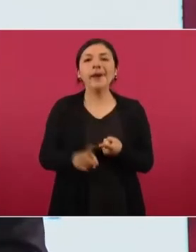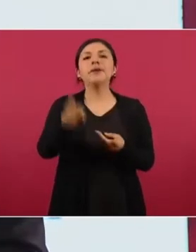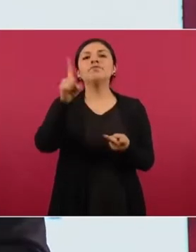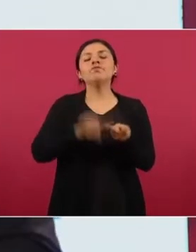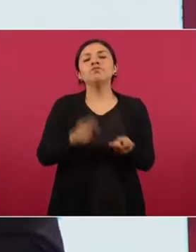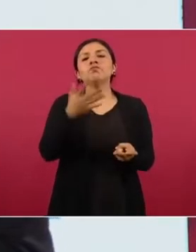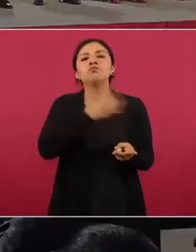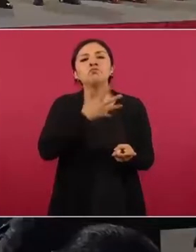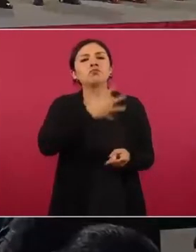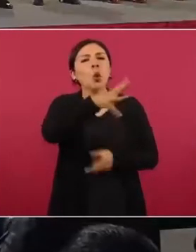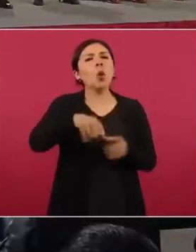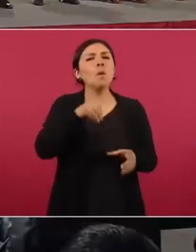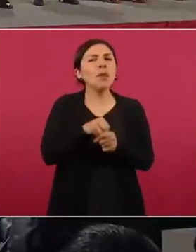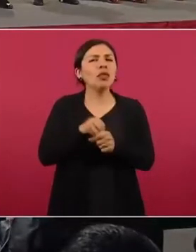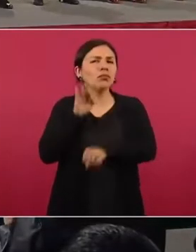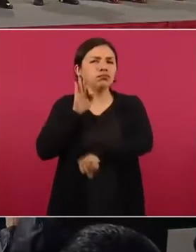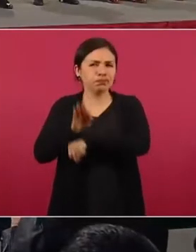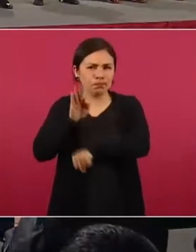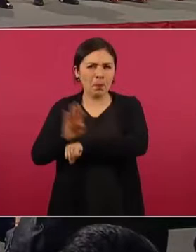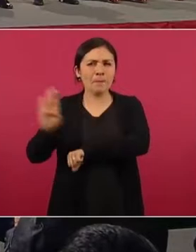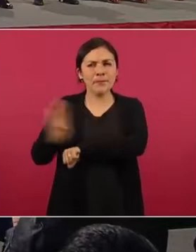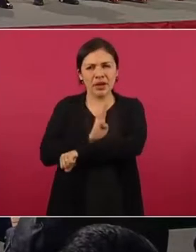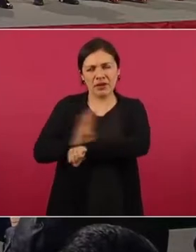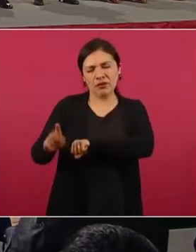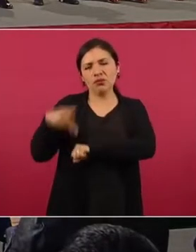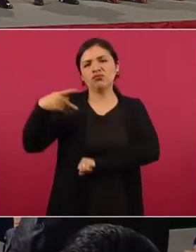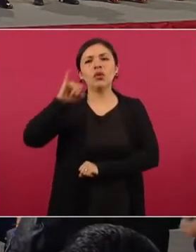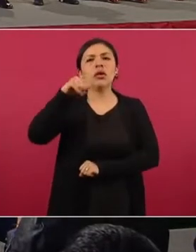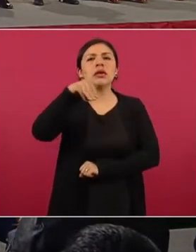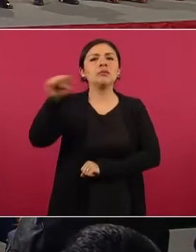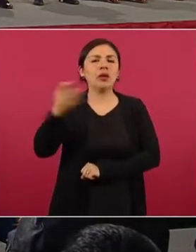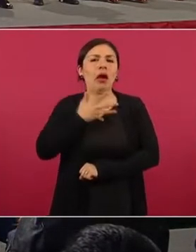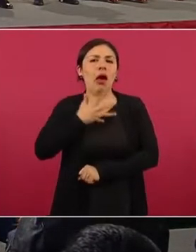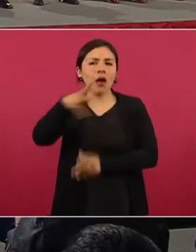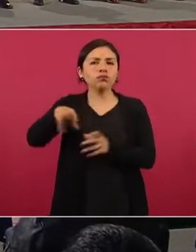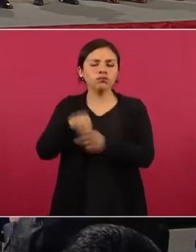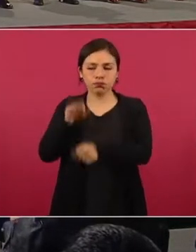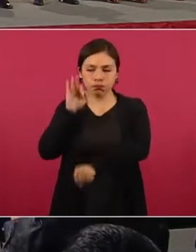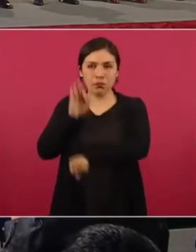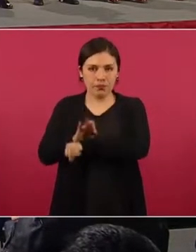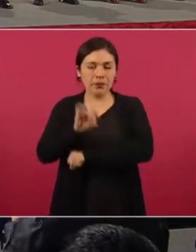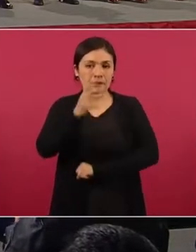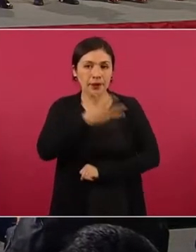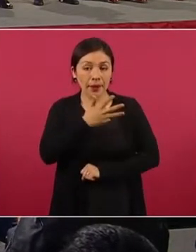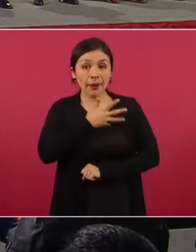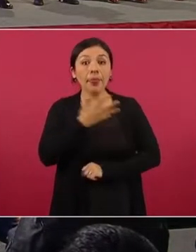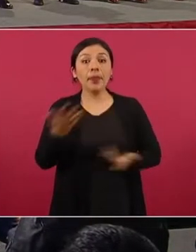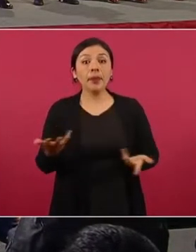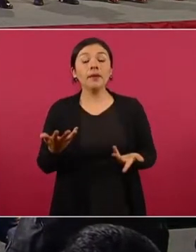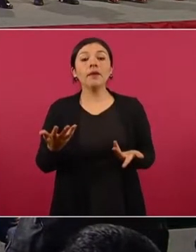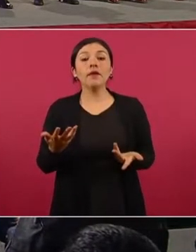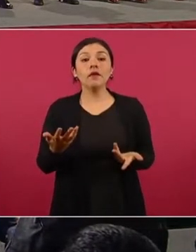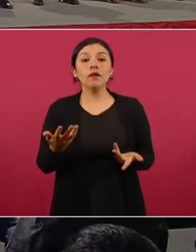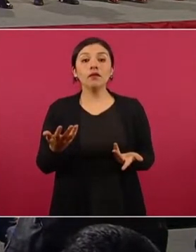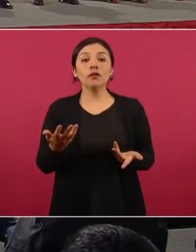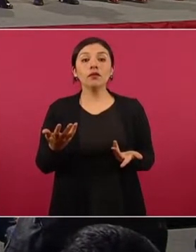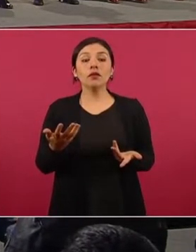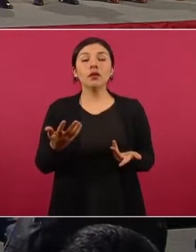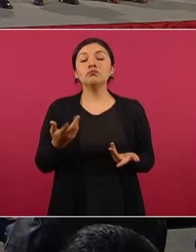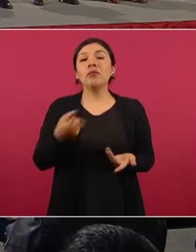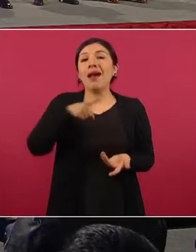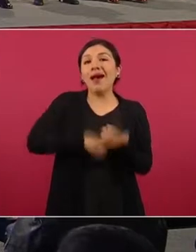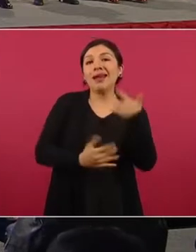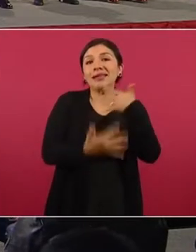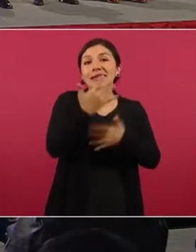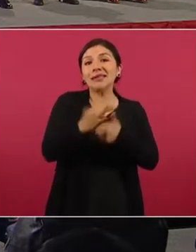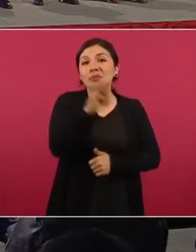todas las prestaciones que el Instituto Mexicano de Seguridad Social hoy otorga. Y un 15